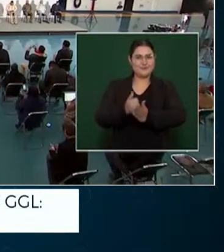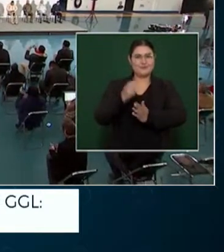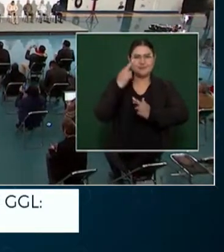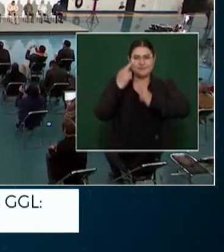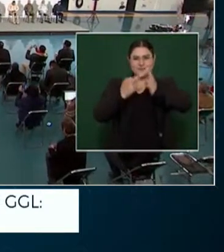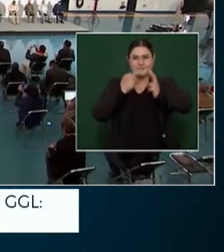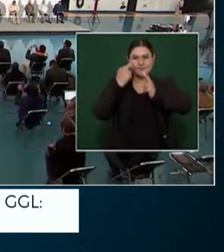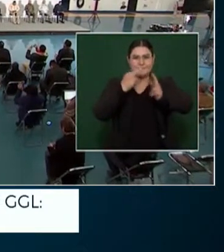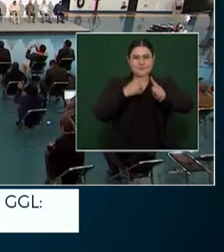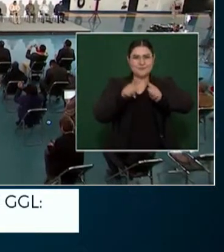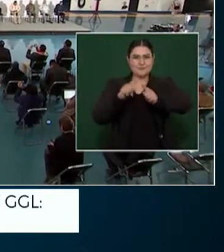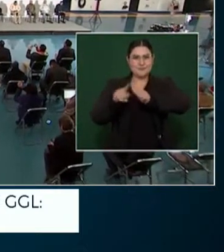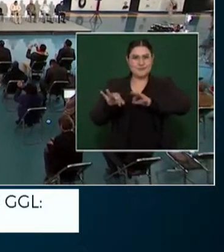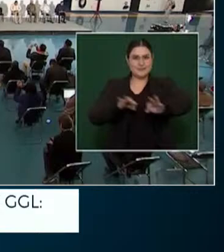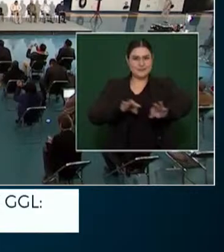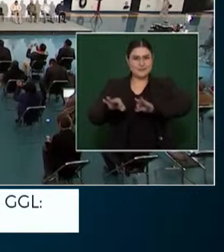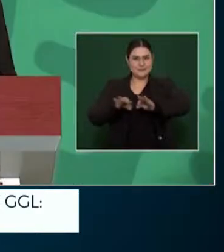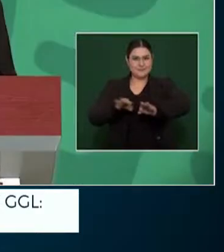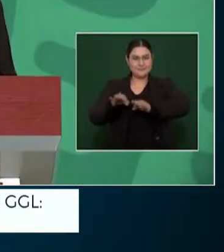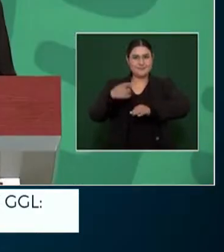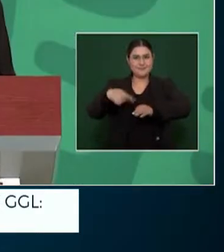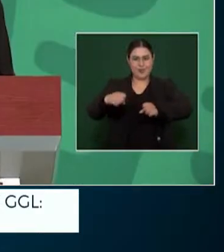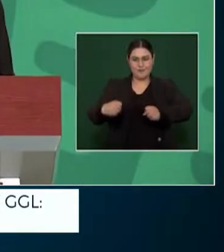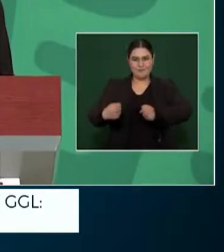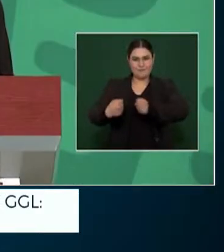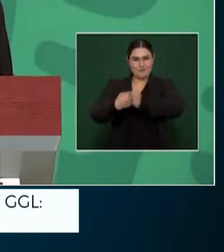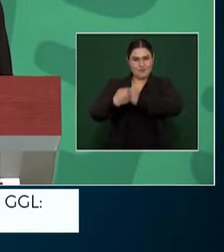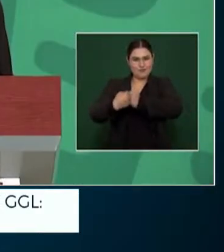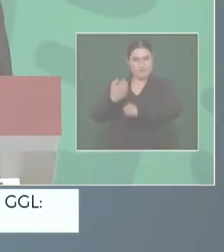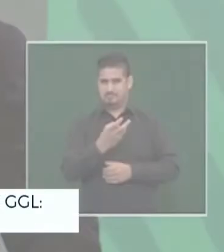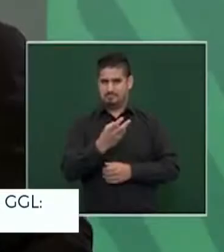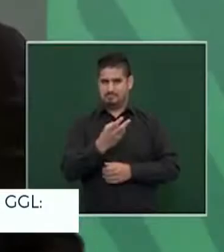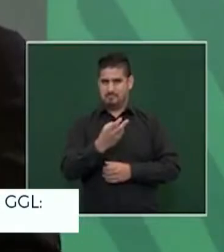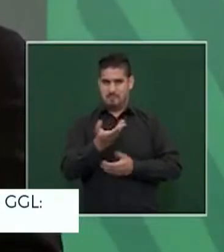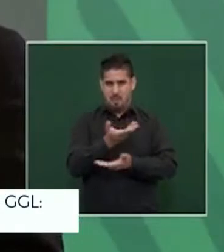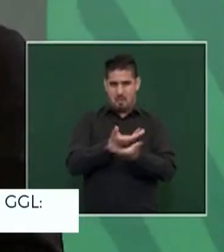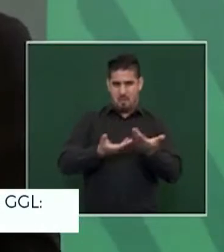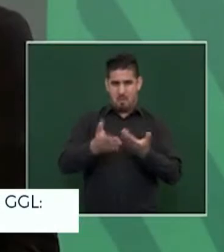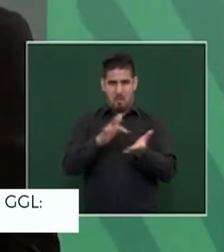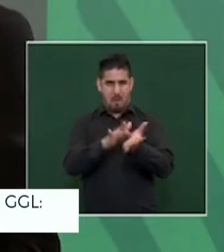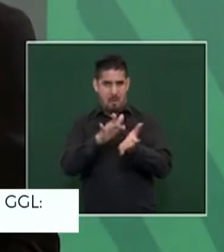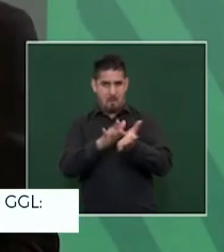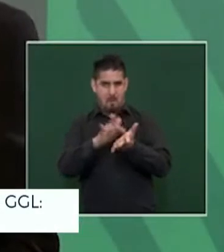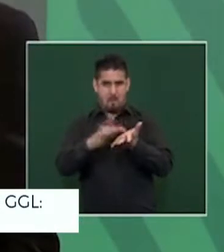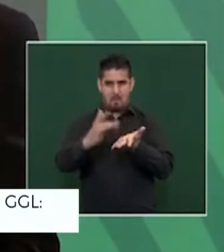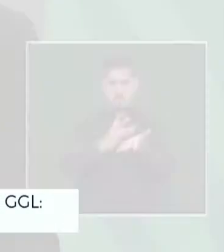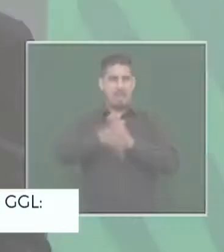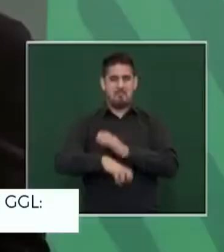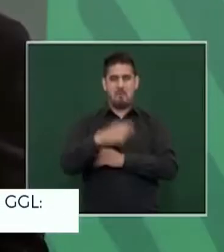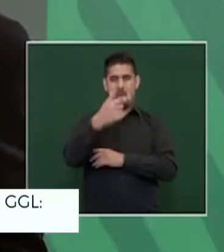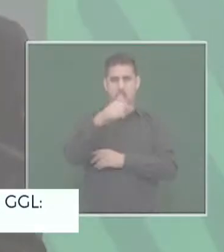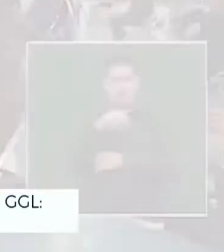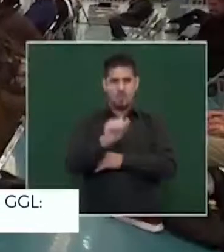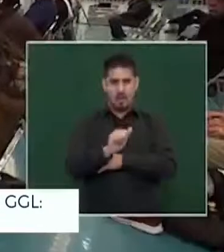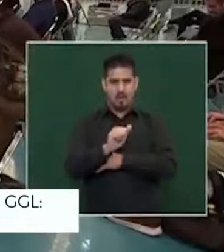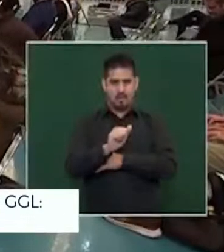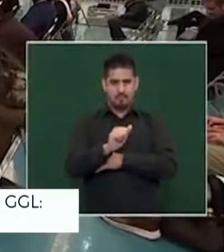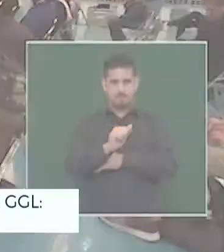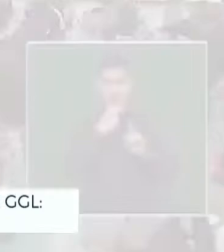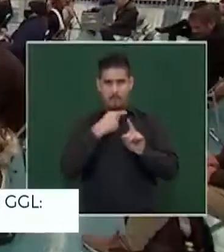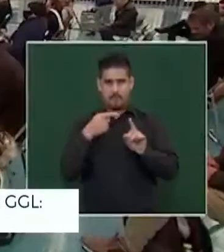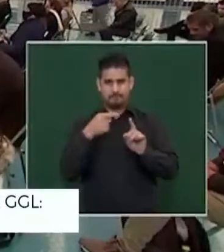vista. Vamos a escuchar nuevamente al presidente López Obrador. Por ejemplo, con García Luna se dio